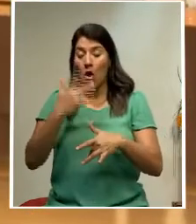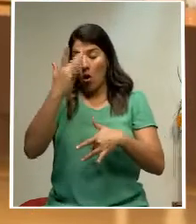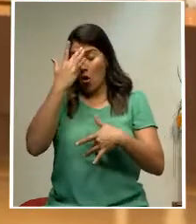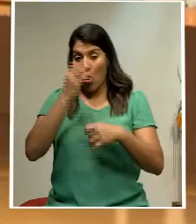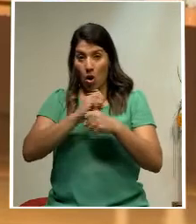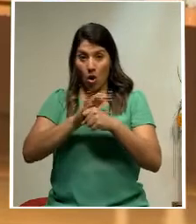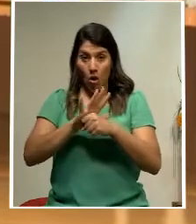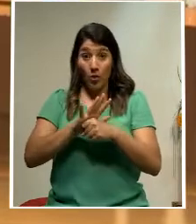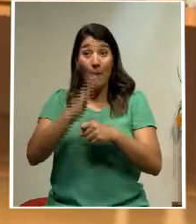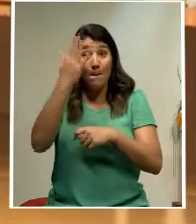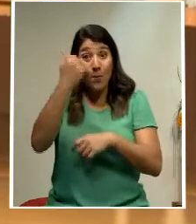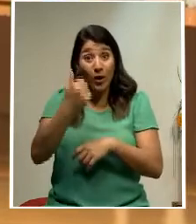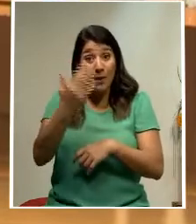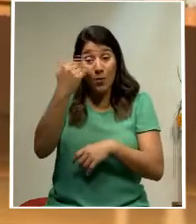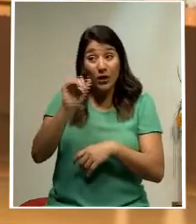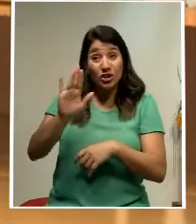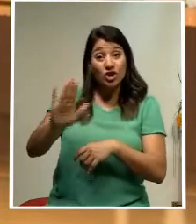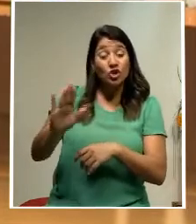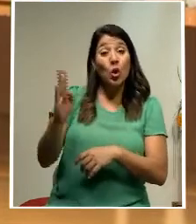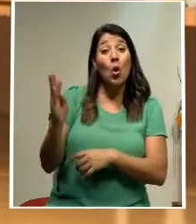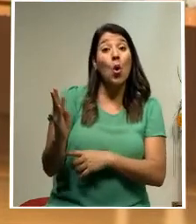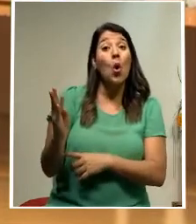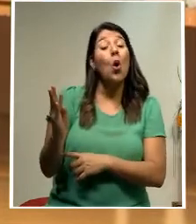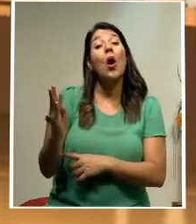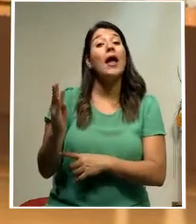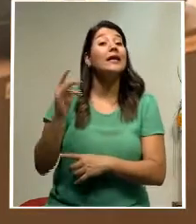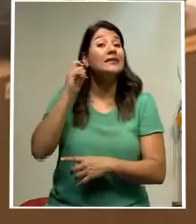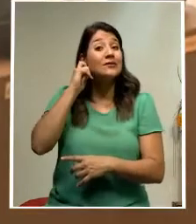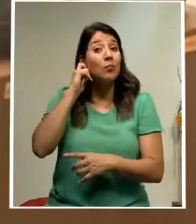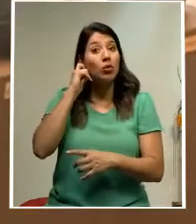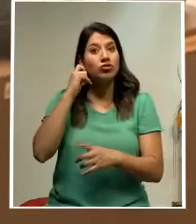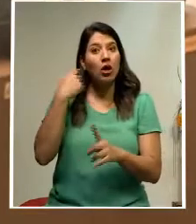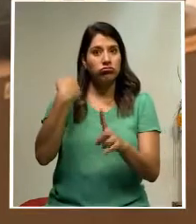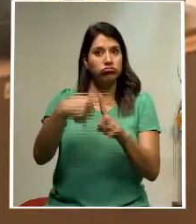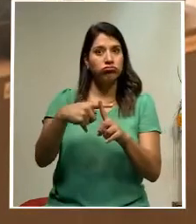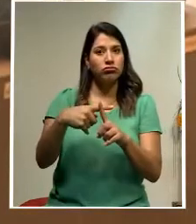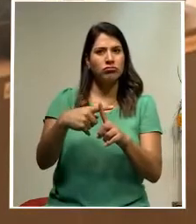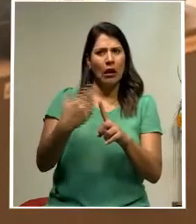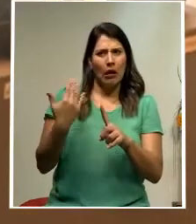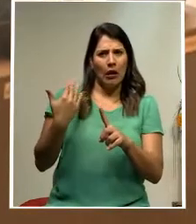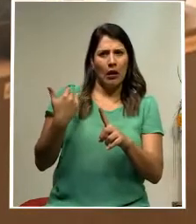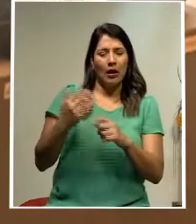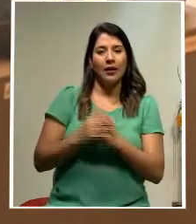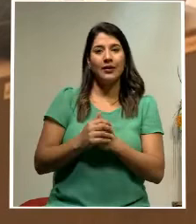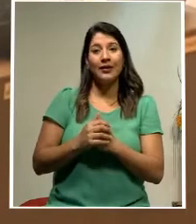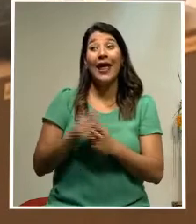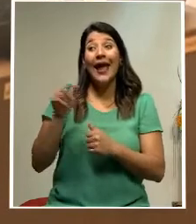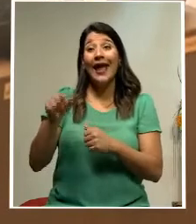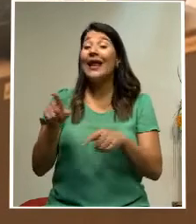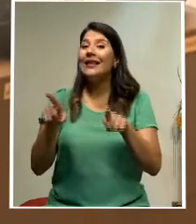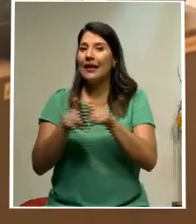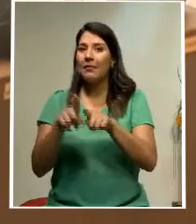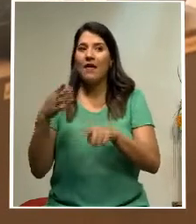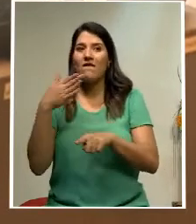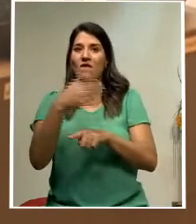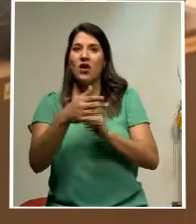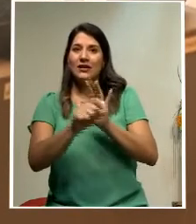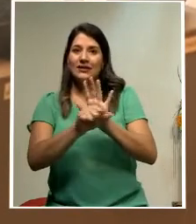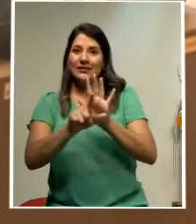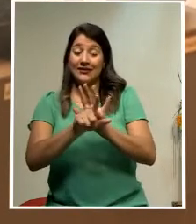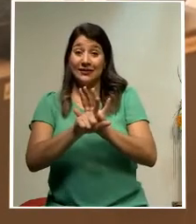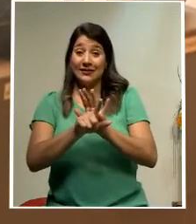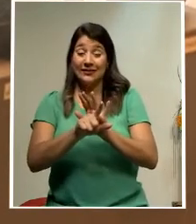positiva a la prueba hace apenas unos cuantos días. Núñez además estuvo en el Congreso este